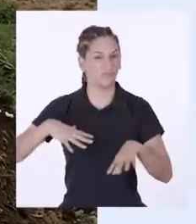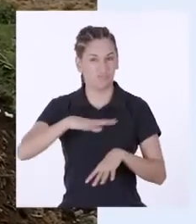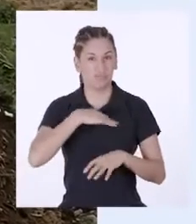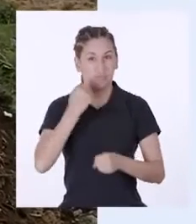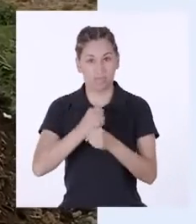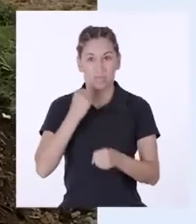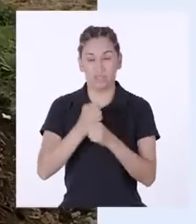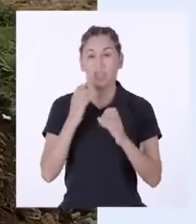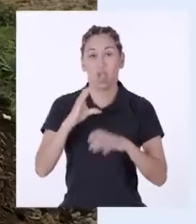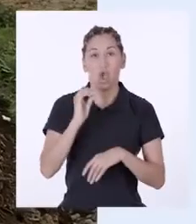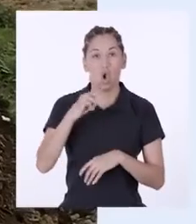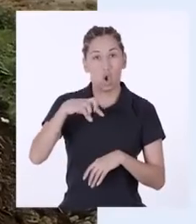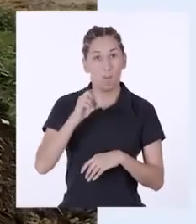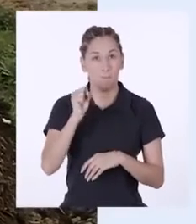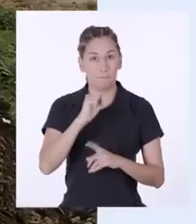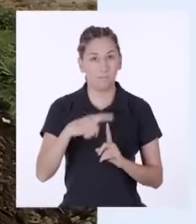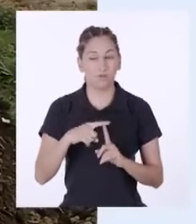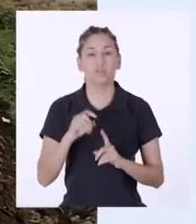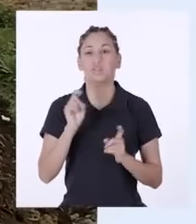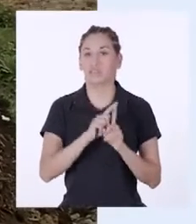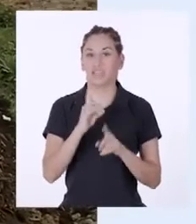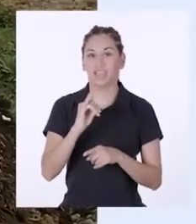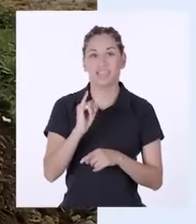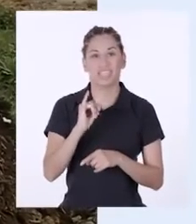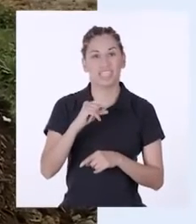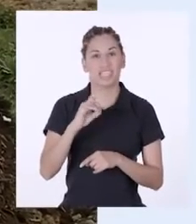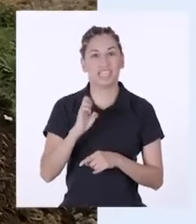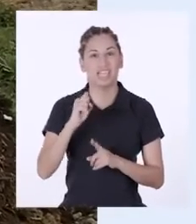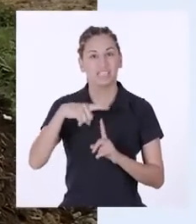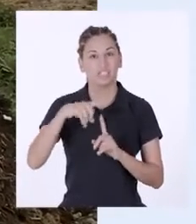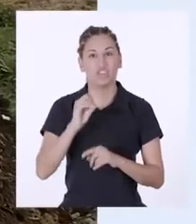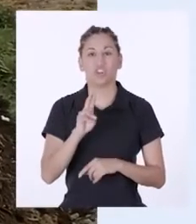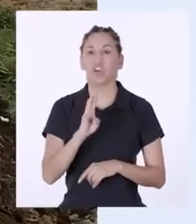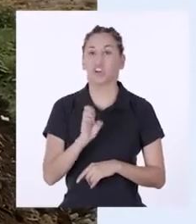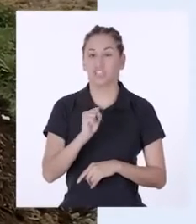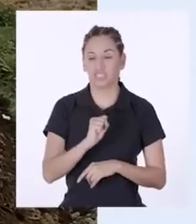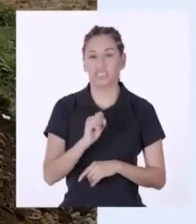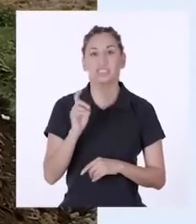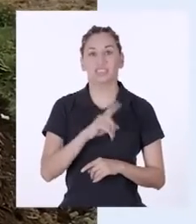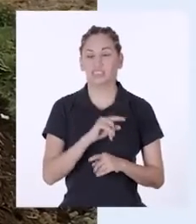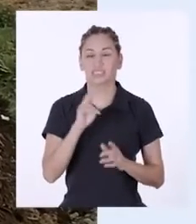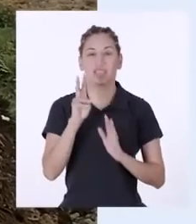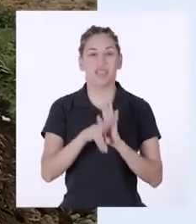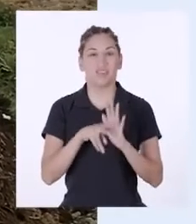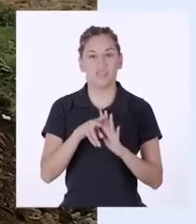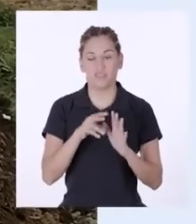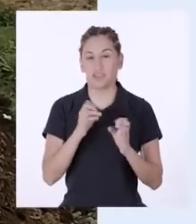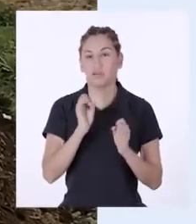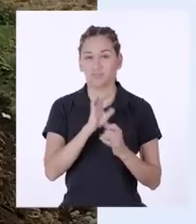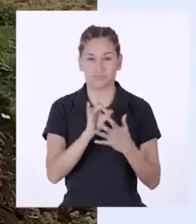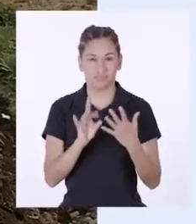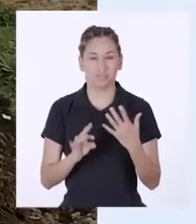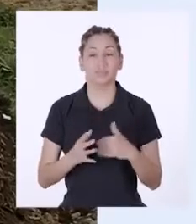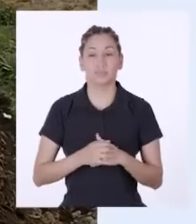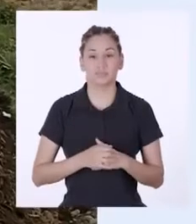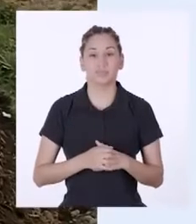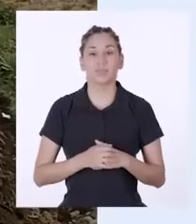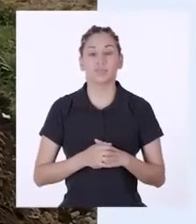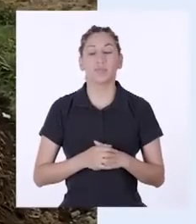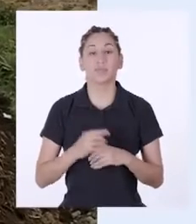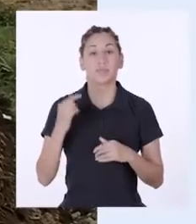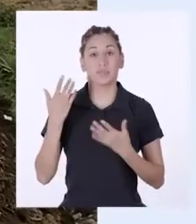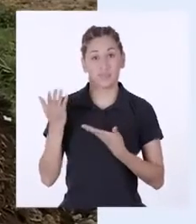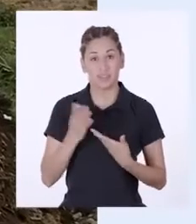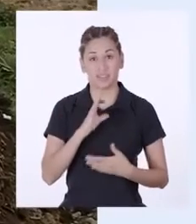son el compostaje, los biodigestores y el biochar, entre otros. A continuación,